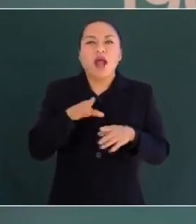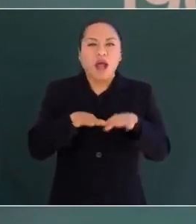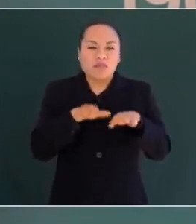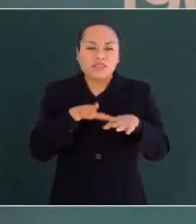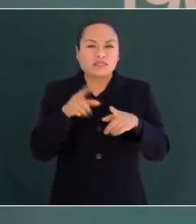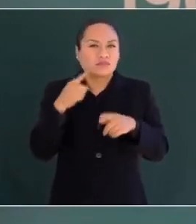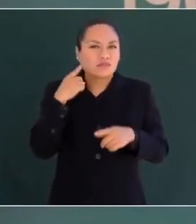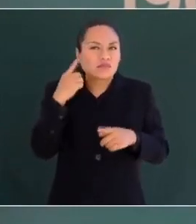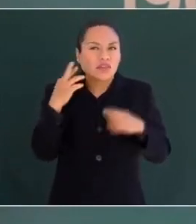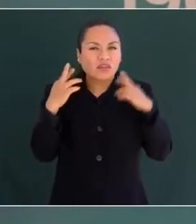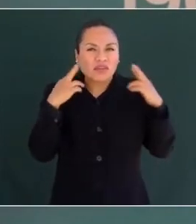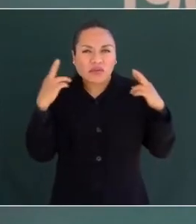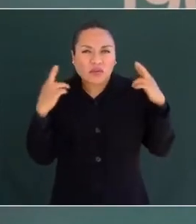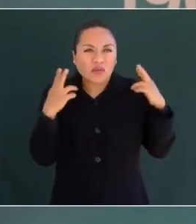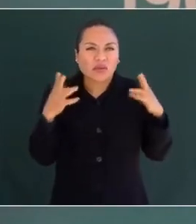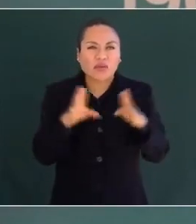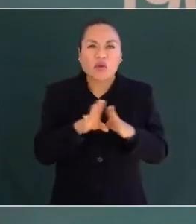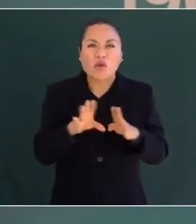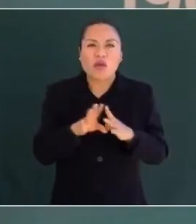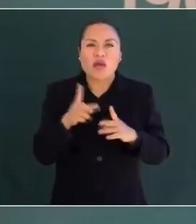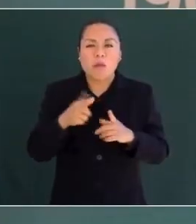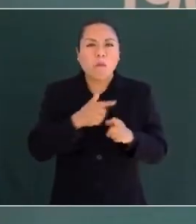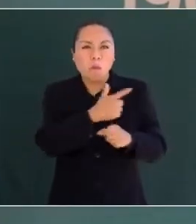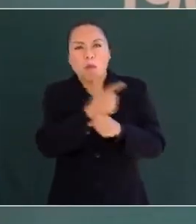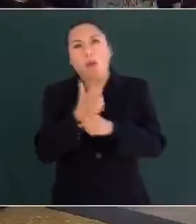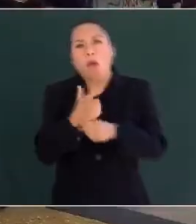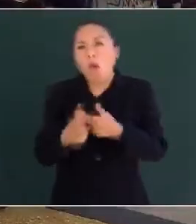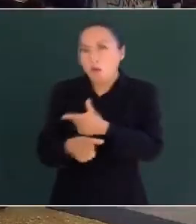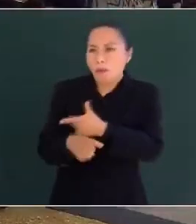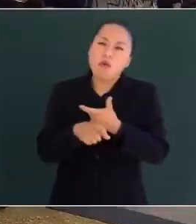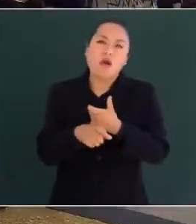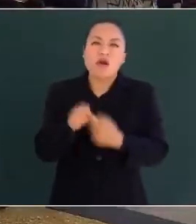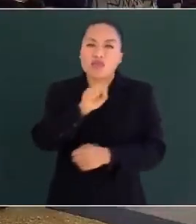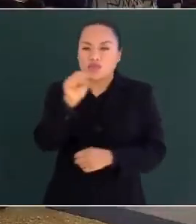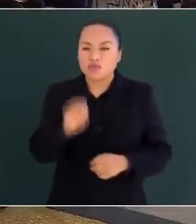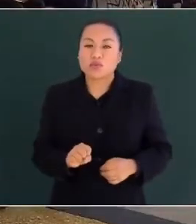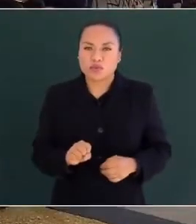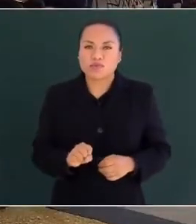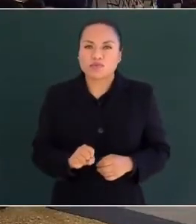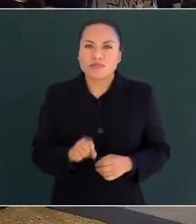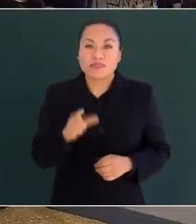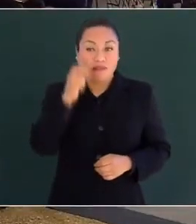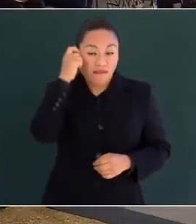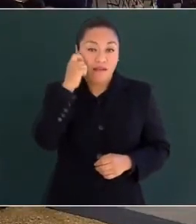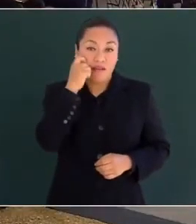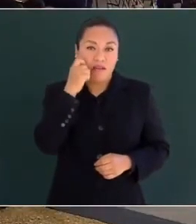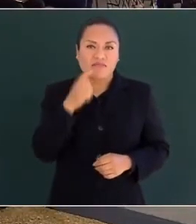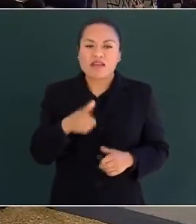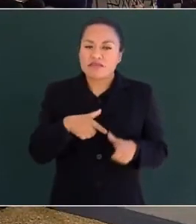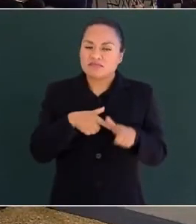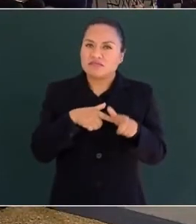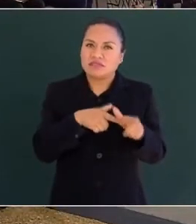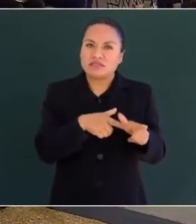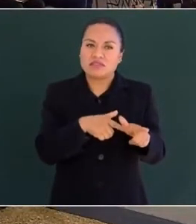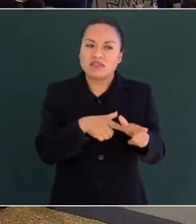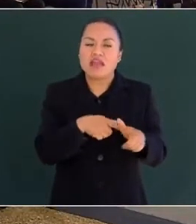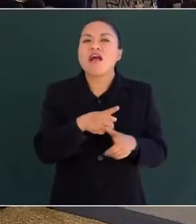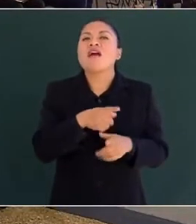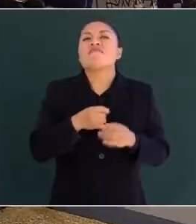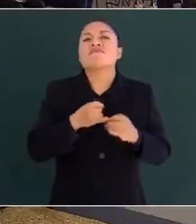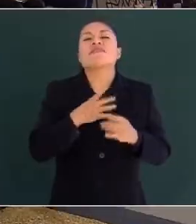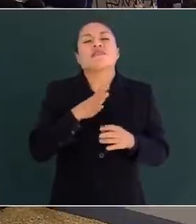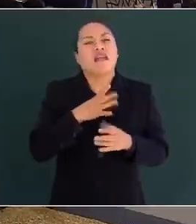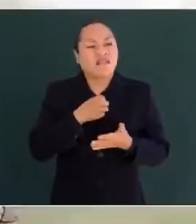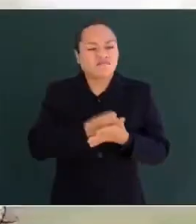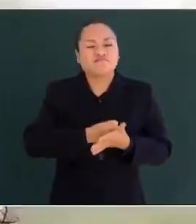por el eco amenazador de los cañones del sur. Guerrero mantuvo viva la llama de la insurgencia.